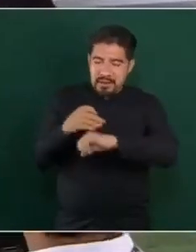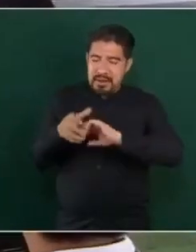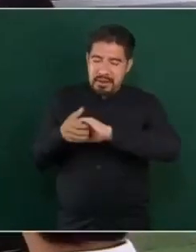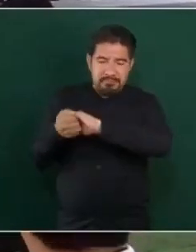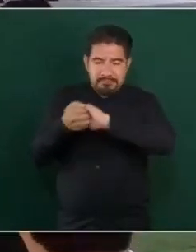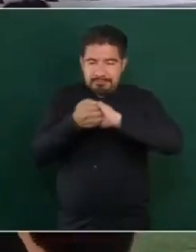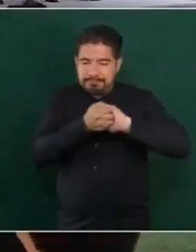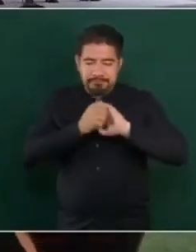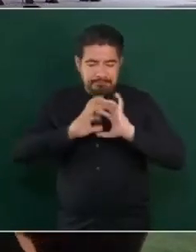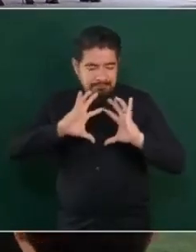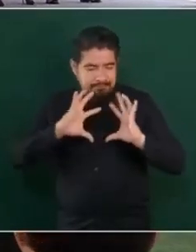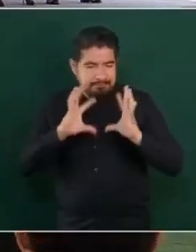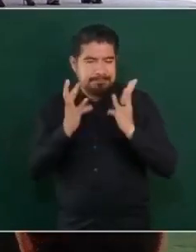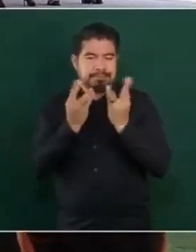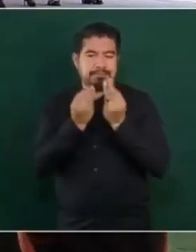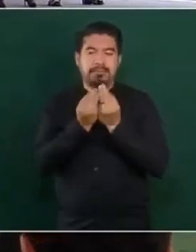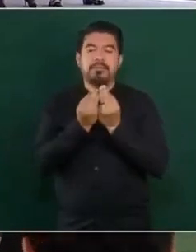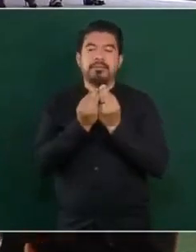de las familias,